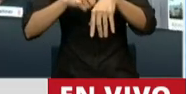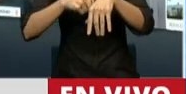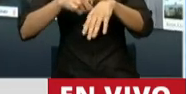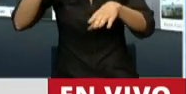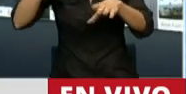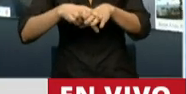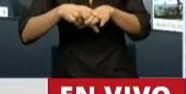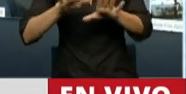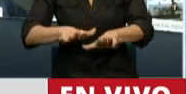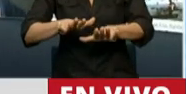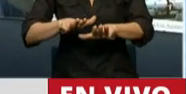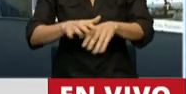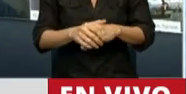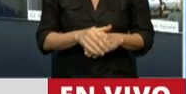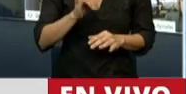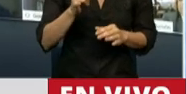Voy redondeando, no se preocupen.